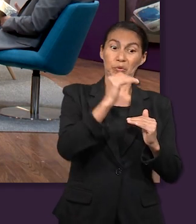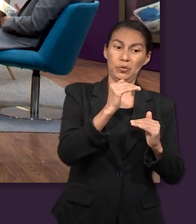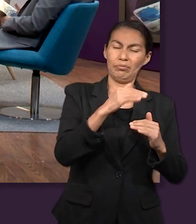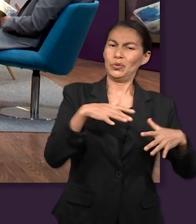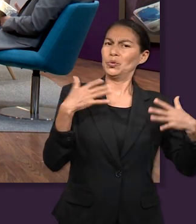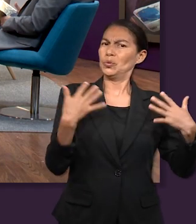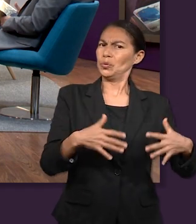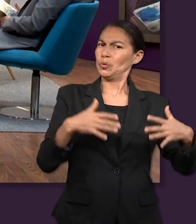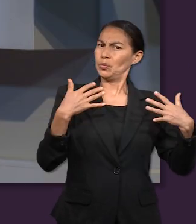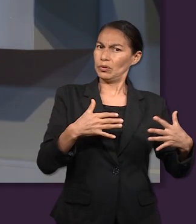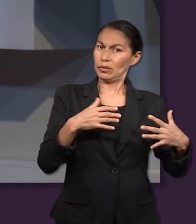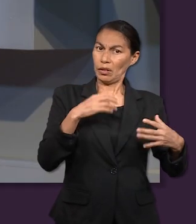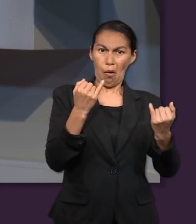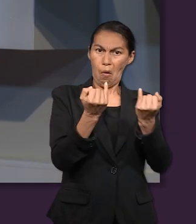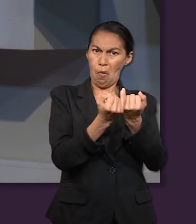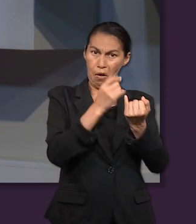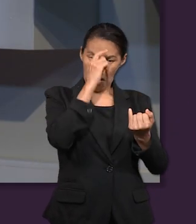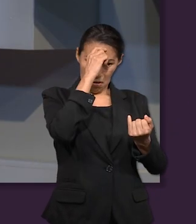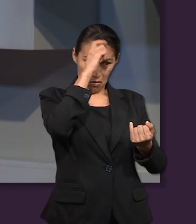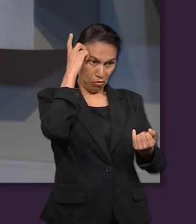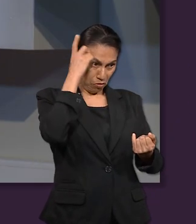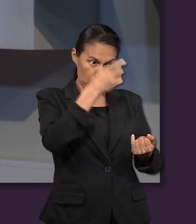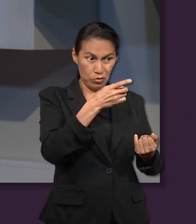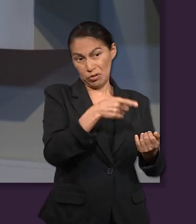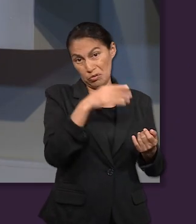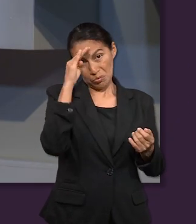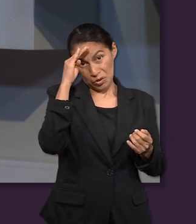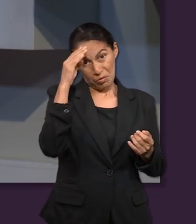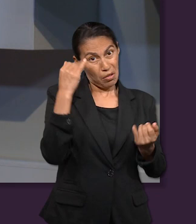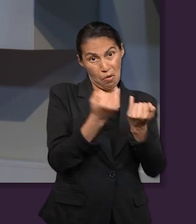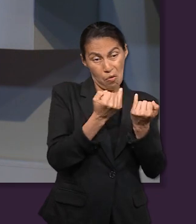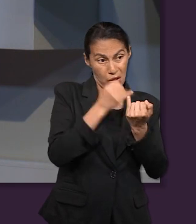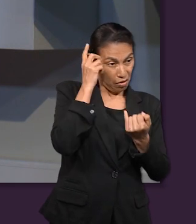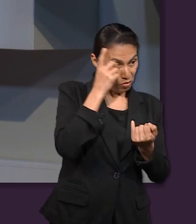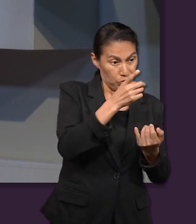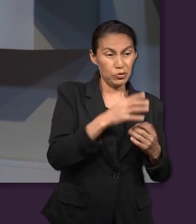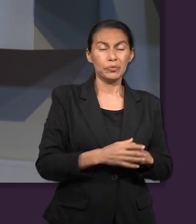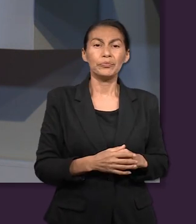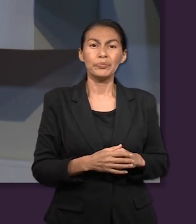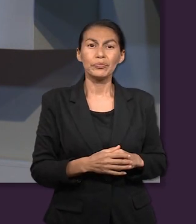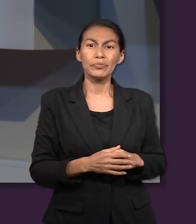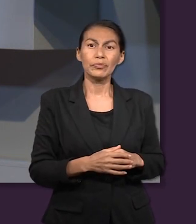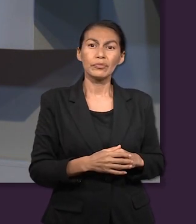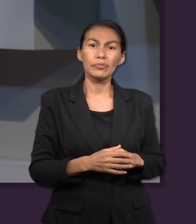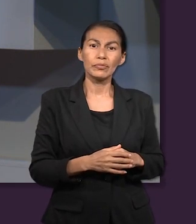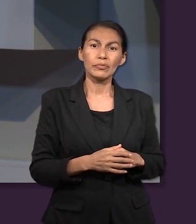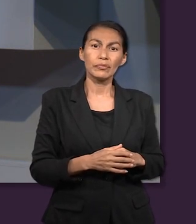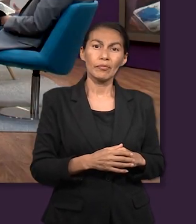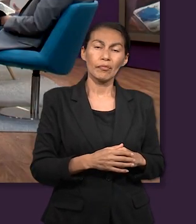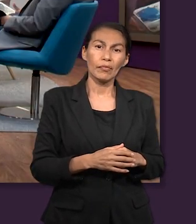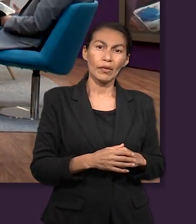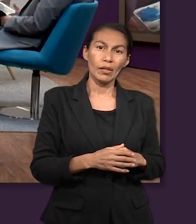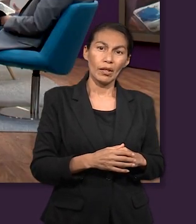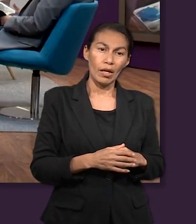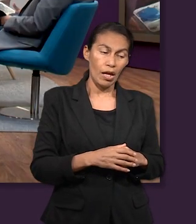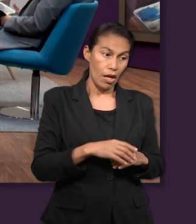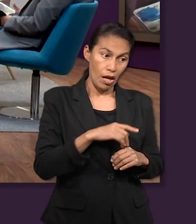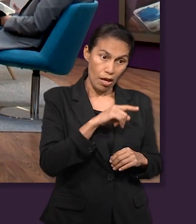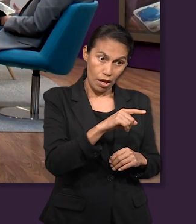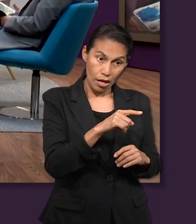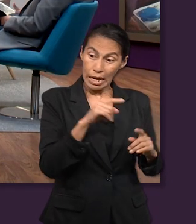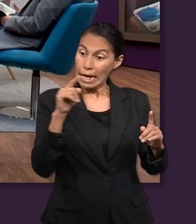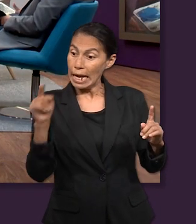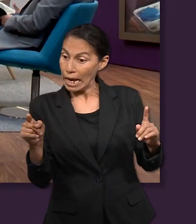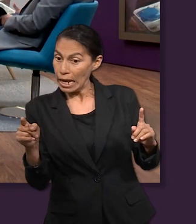sacerdote pues era el faraón. Era un dios para ellos. Y llega Jacob